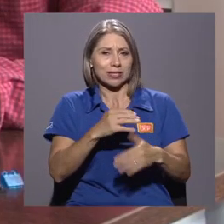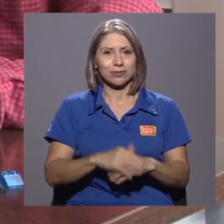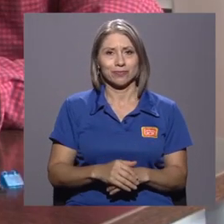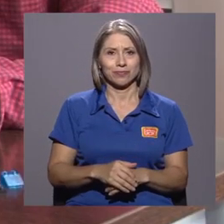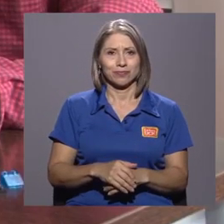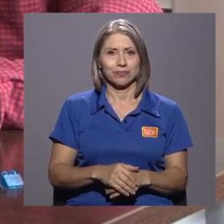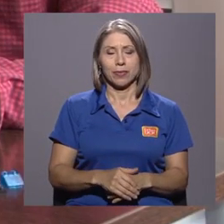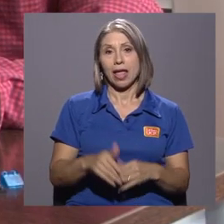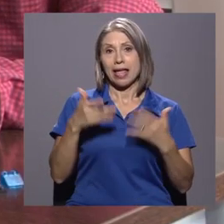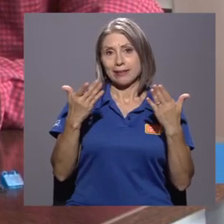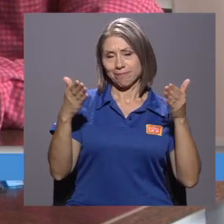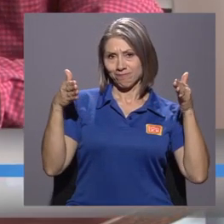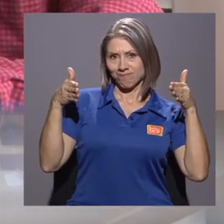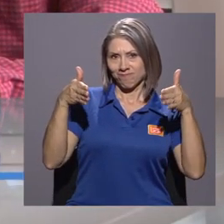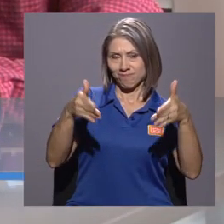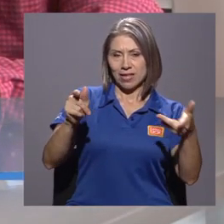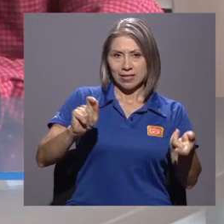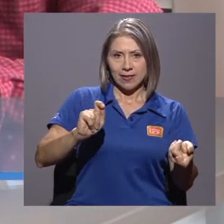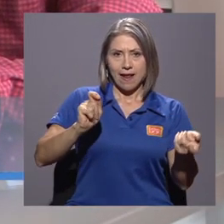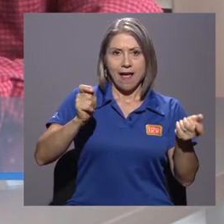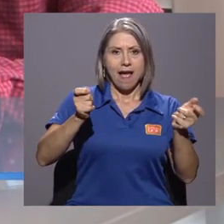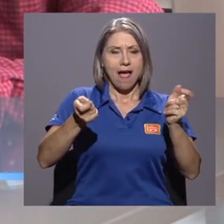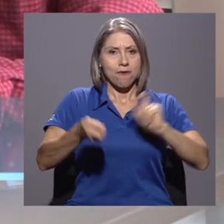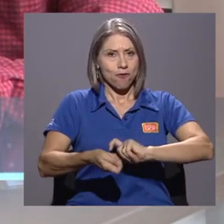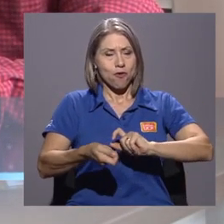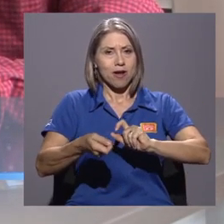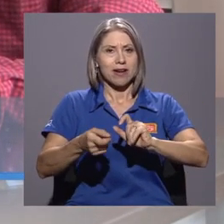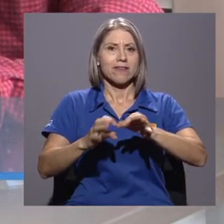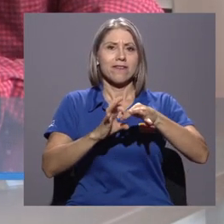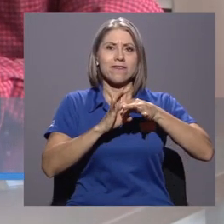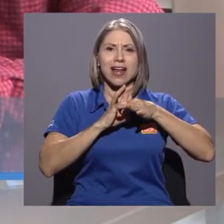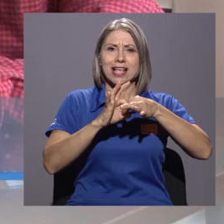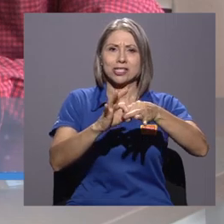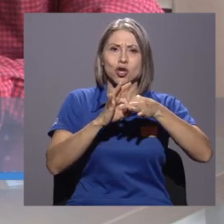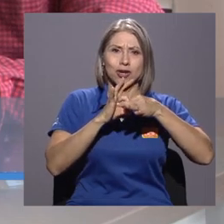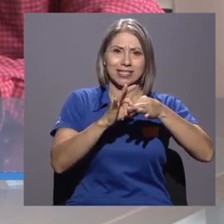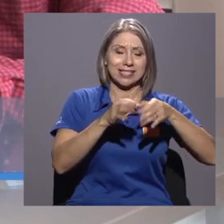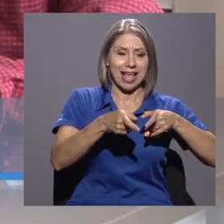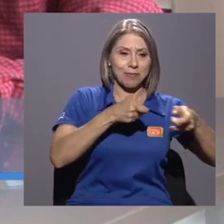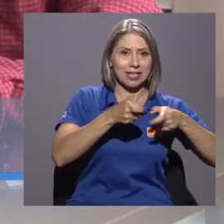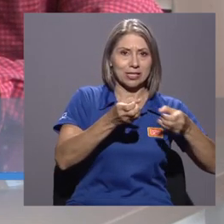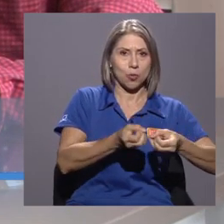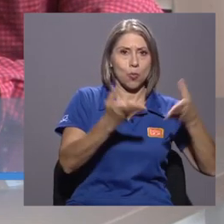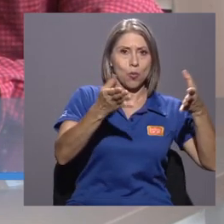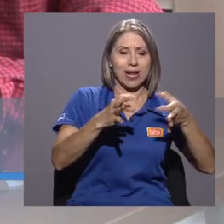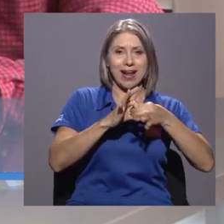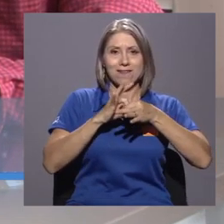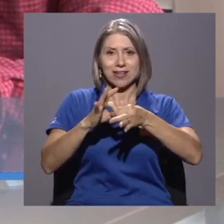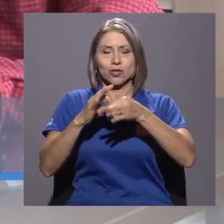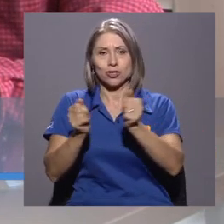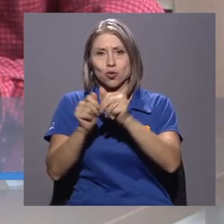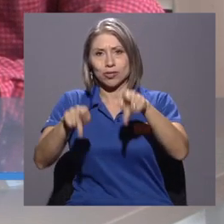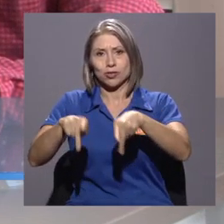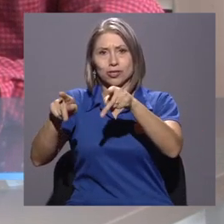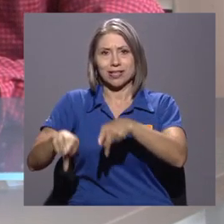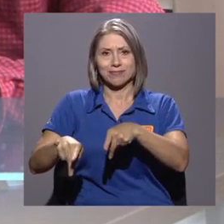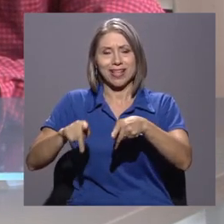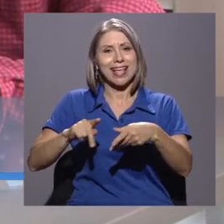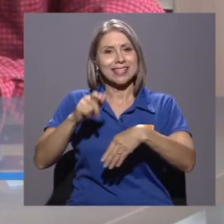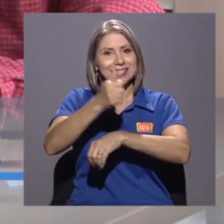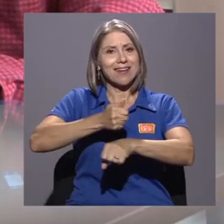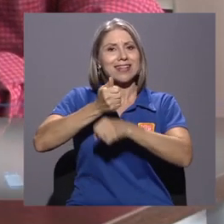En el marco de un poco la transformación de las relaciones de la administración pública con el ciudadano, se establecen las iniciativas que se llaman